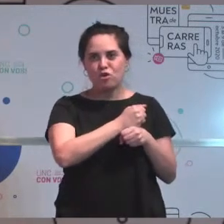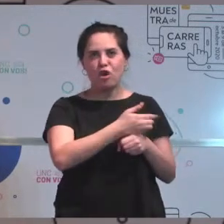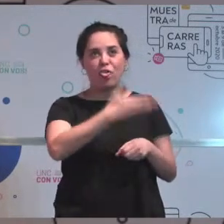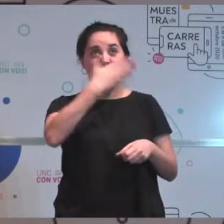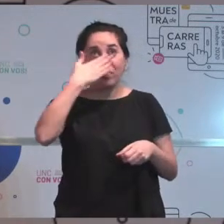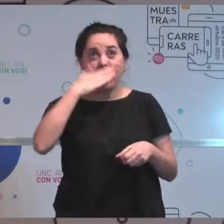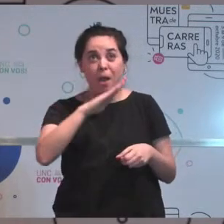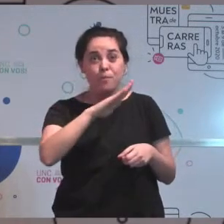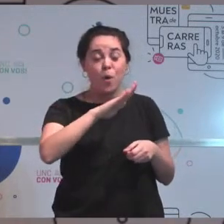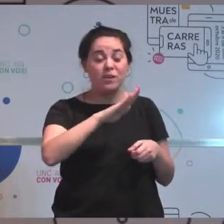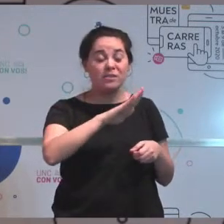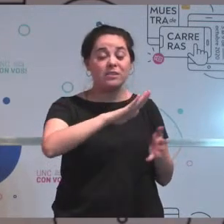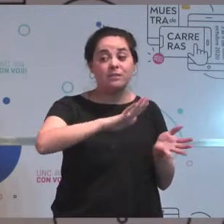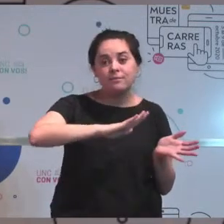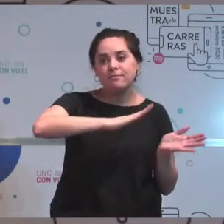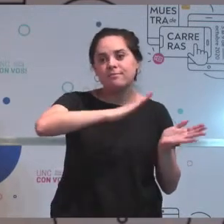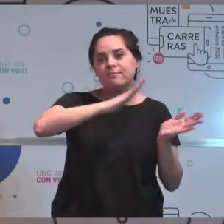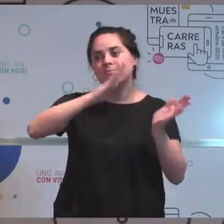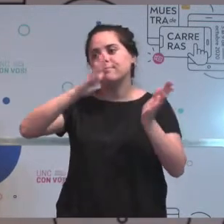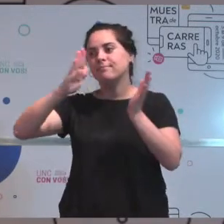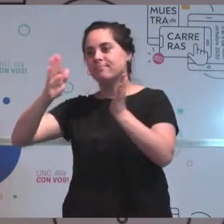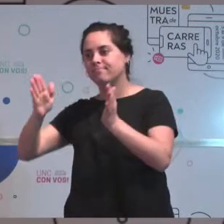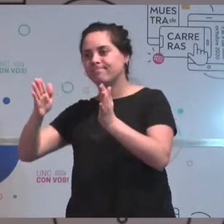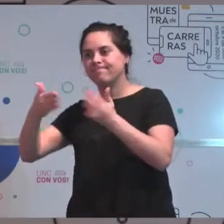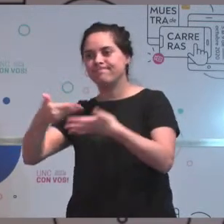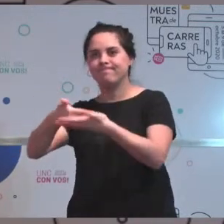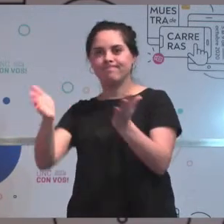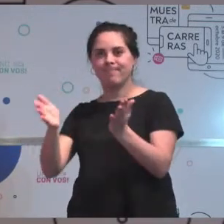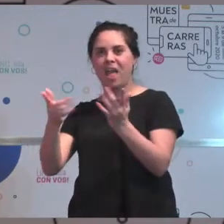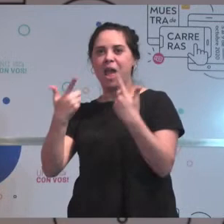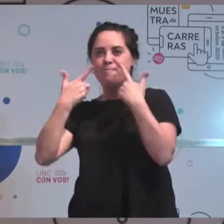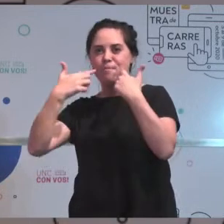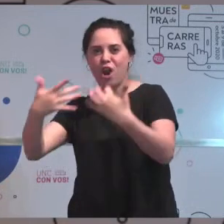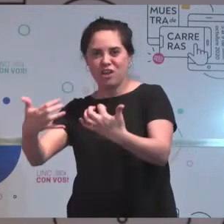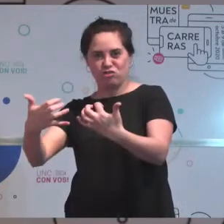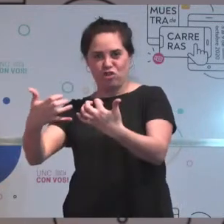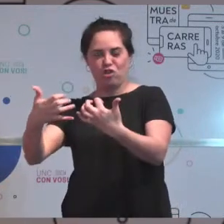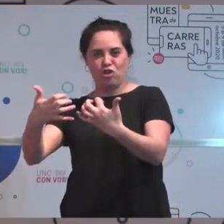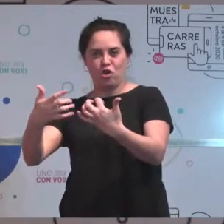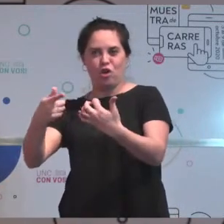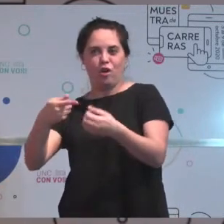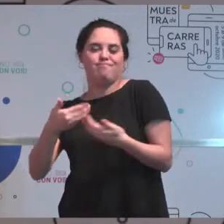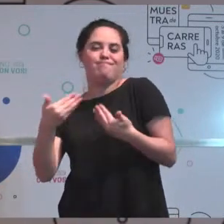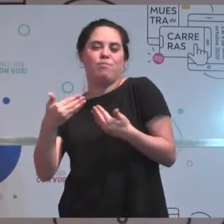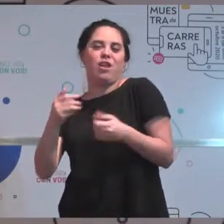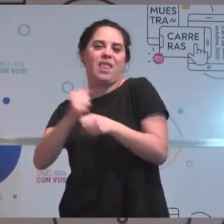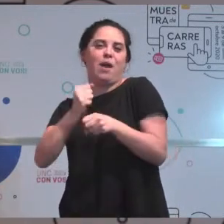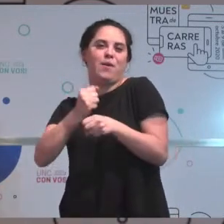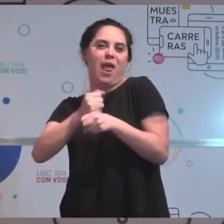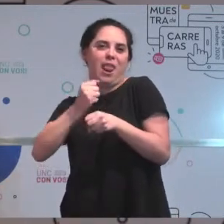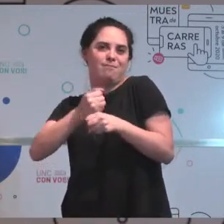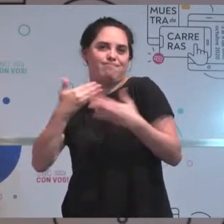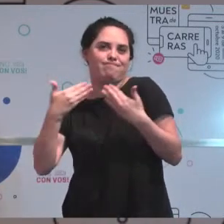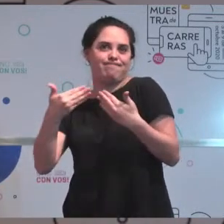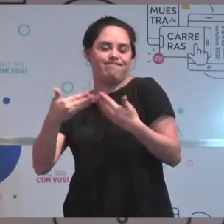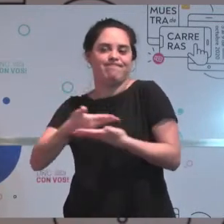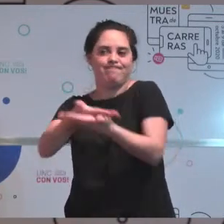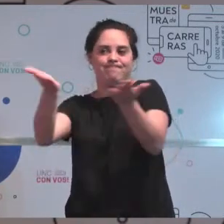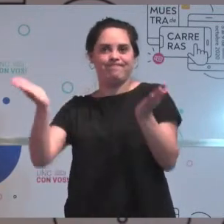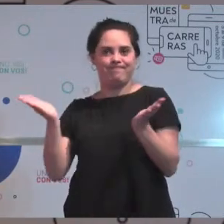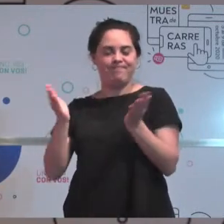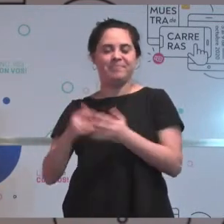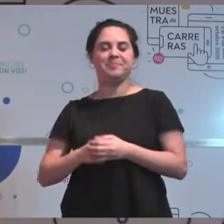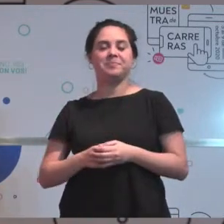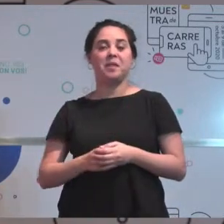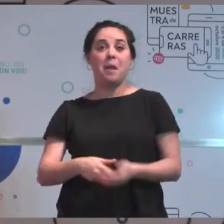transformando a medida de que ibas avanzando en la exploración y en las posibilidades laborales. Me parece